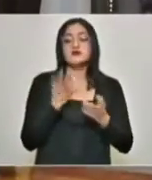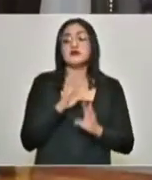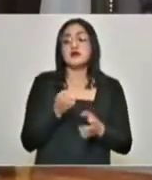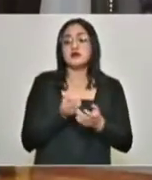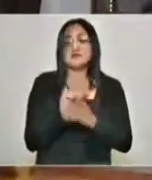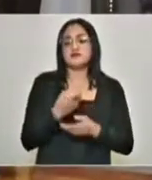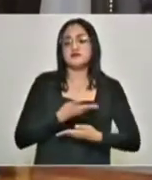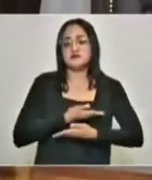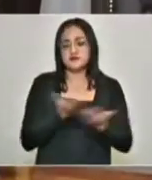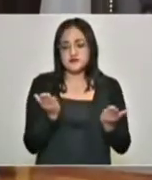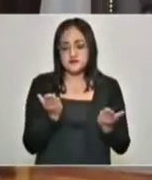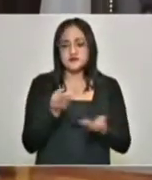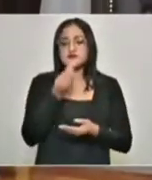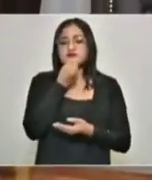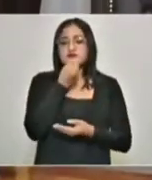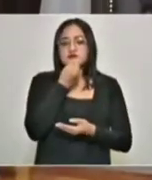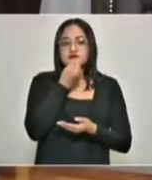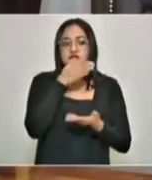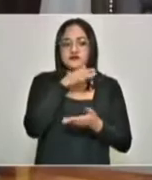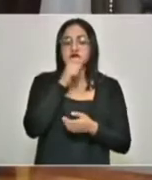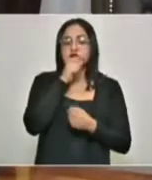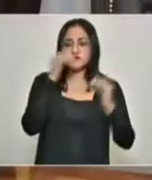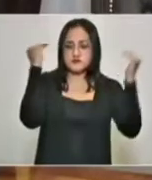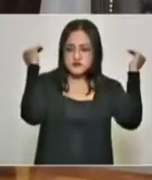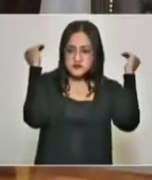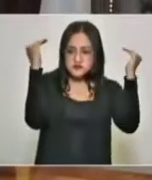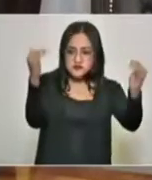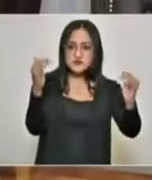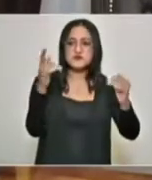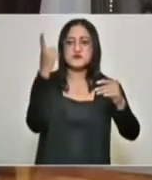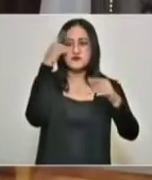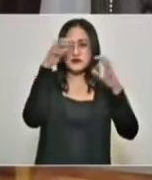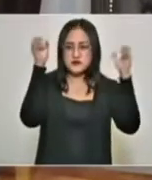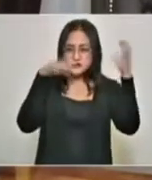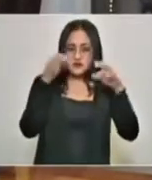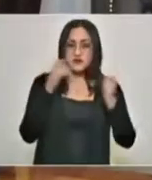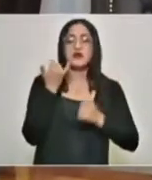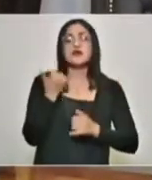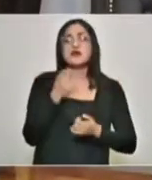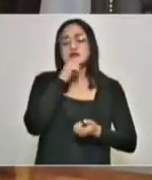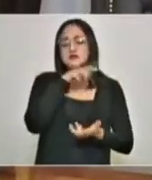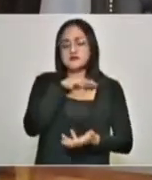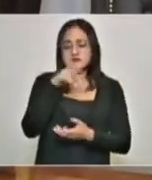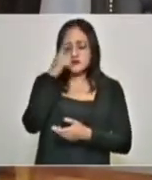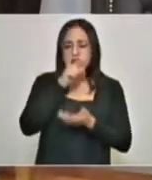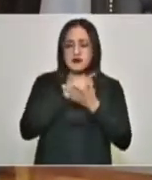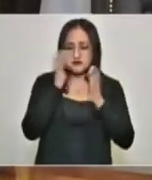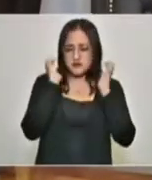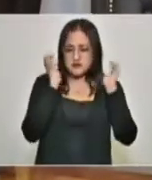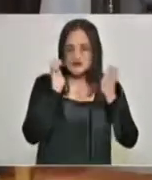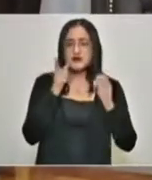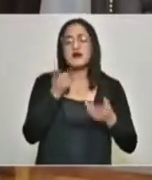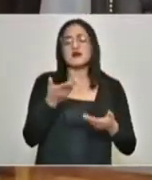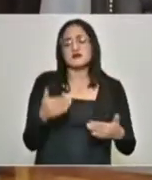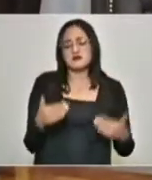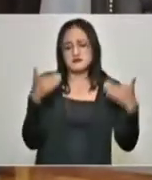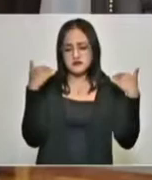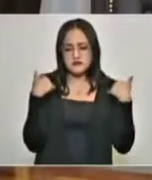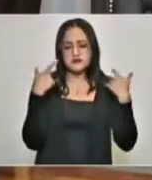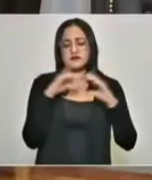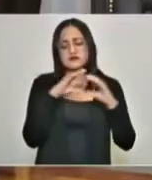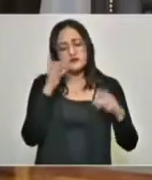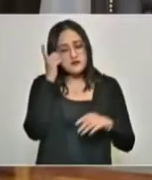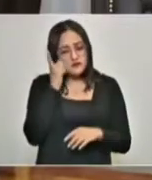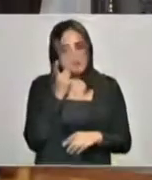despensas, láminas, kits de limpieza y aseo personal, cobijas, colchonetas y cloro.